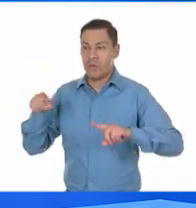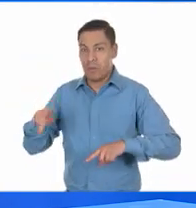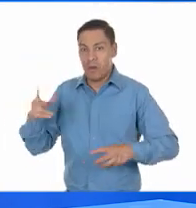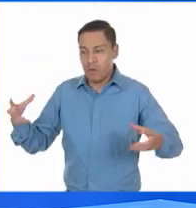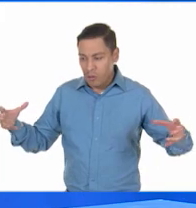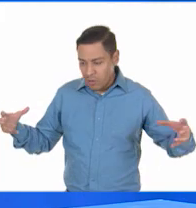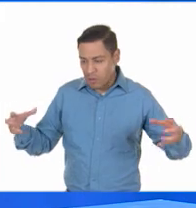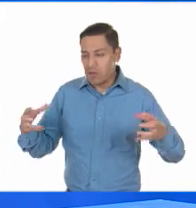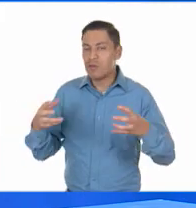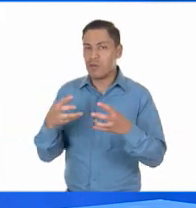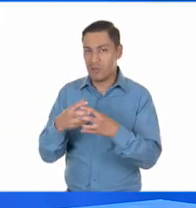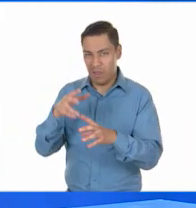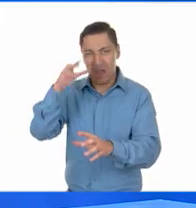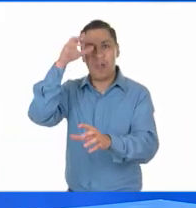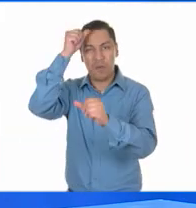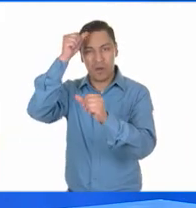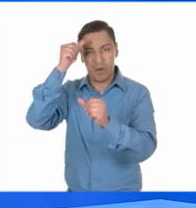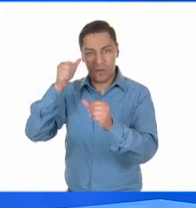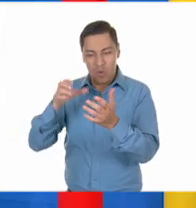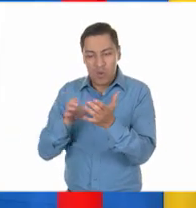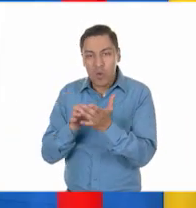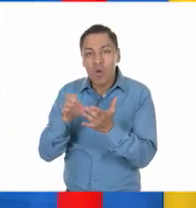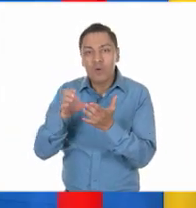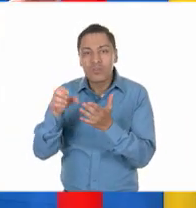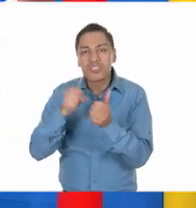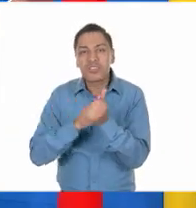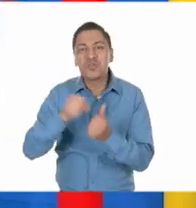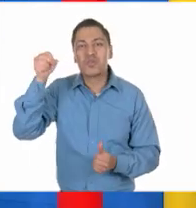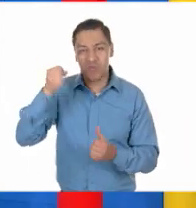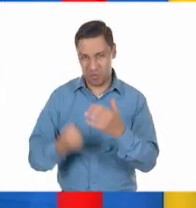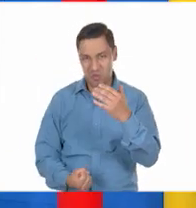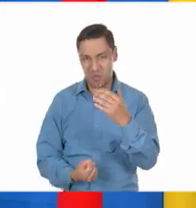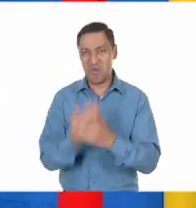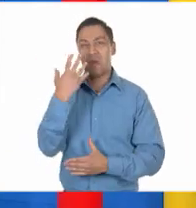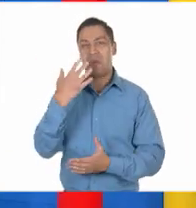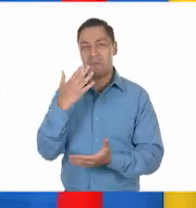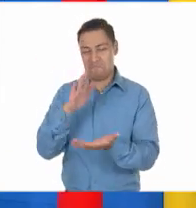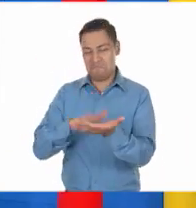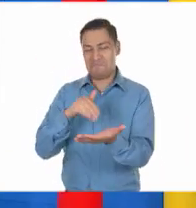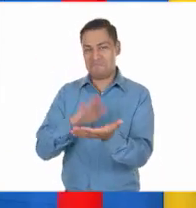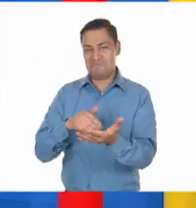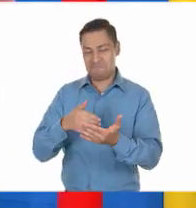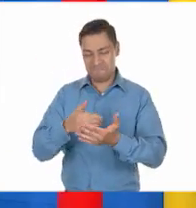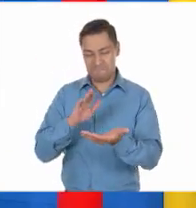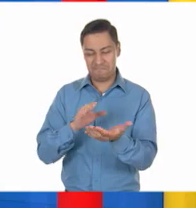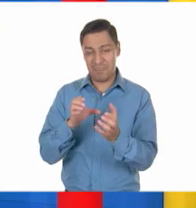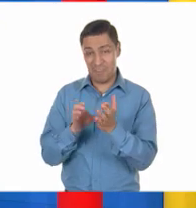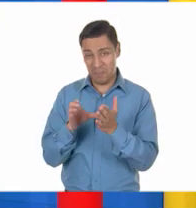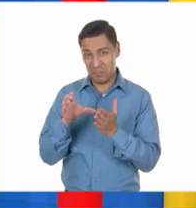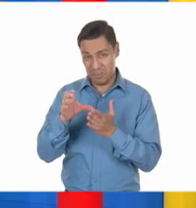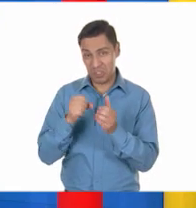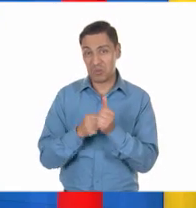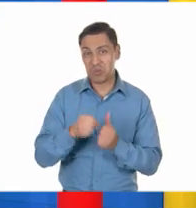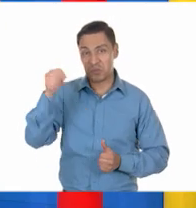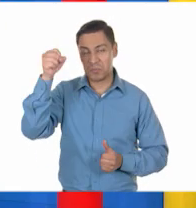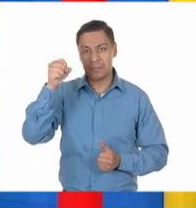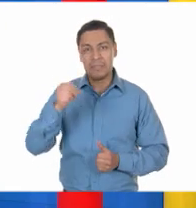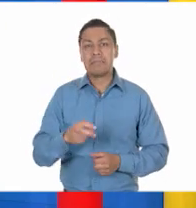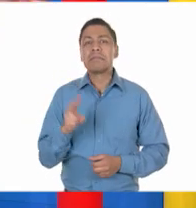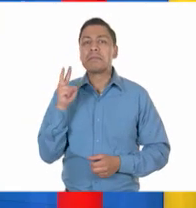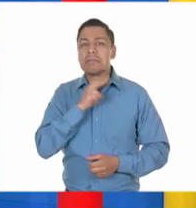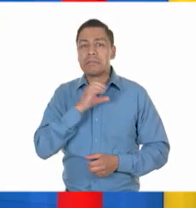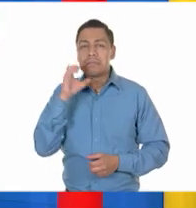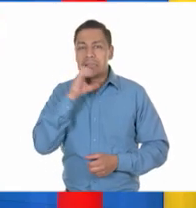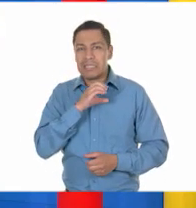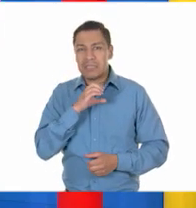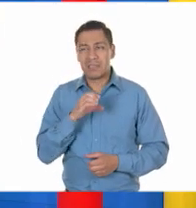de acuerdo y terminar una Constitución nueva. Sí, sobre todo en la Revolución. Al principio, Carranza no quería hacer